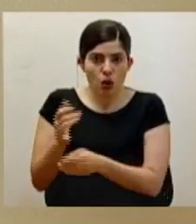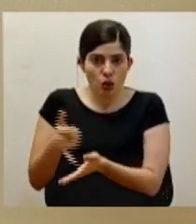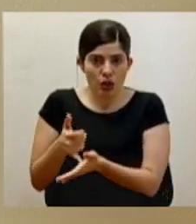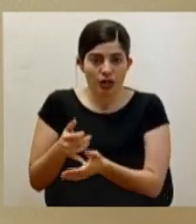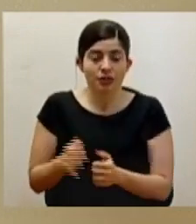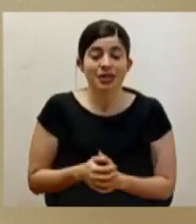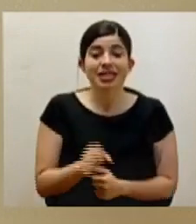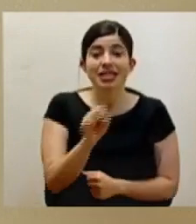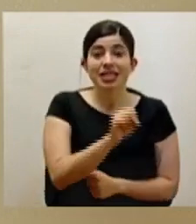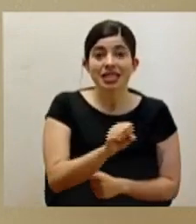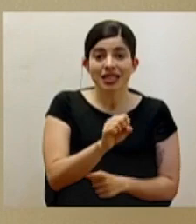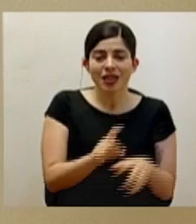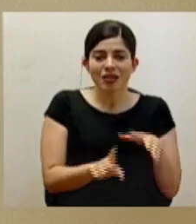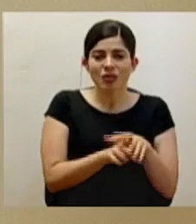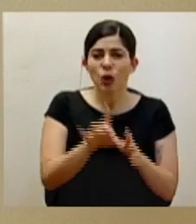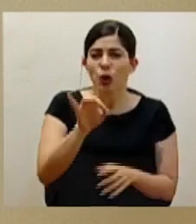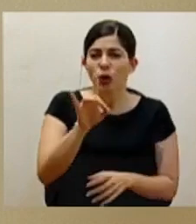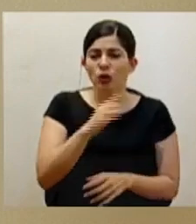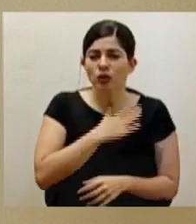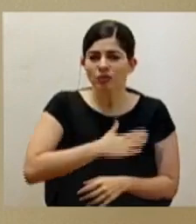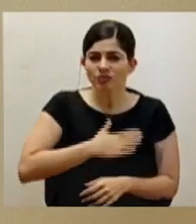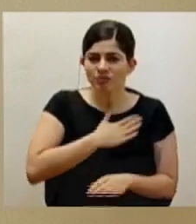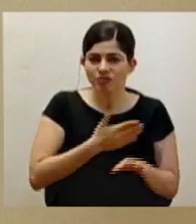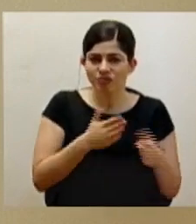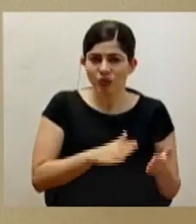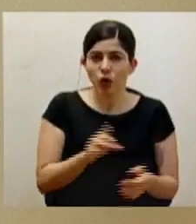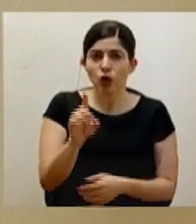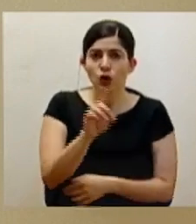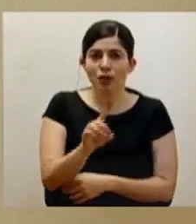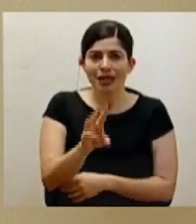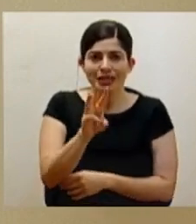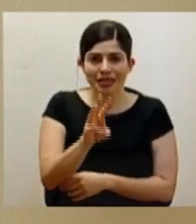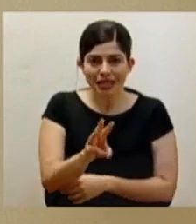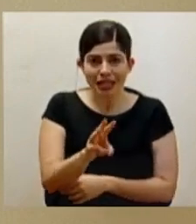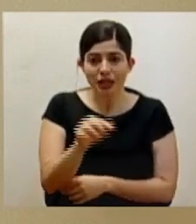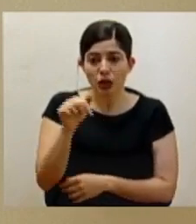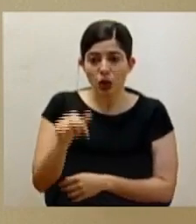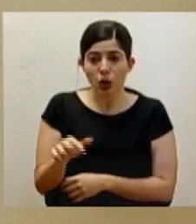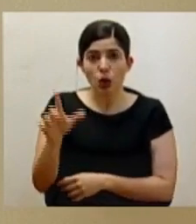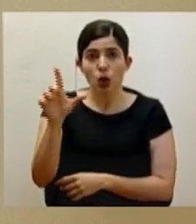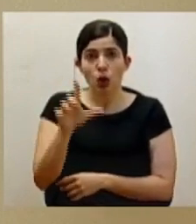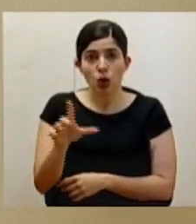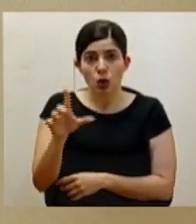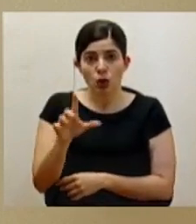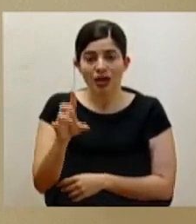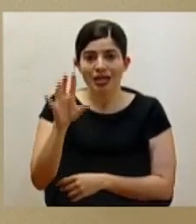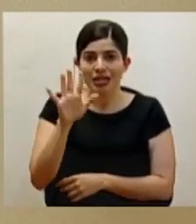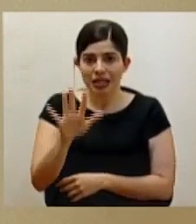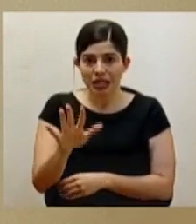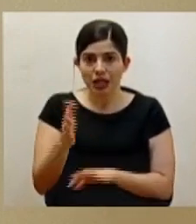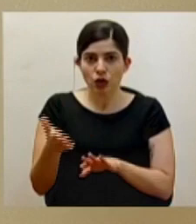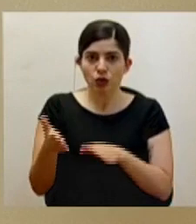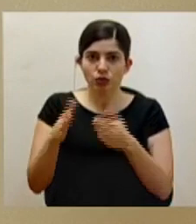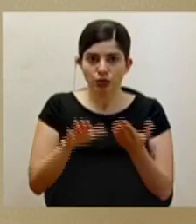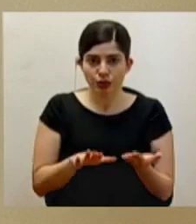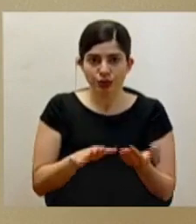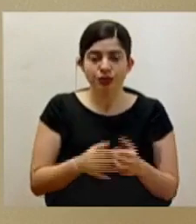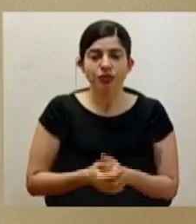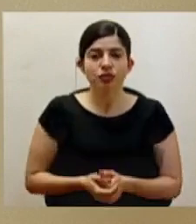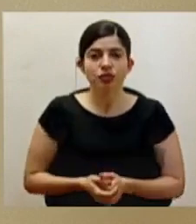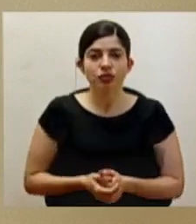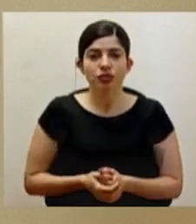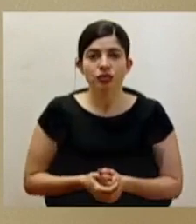se reportaron 8 lamentables fallecimientos, el domingo 6 y hoy lunes se registran 5 fallecimientos.